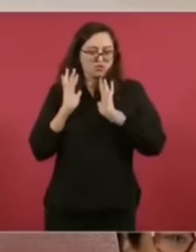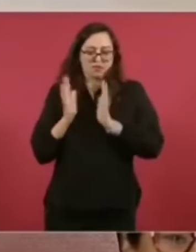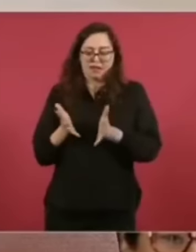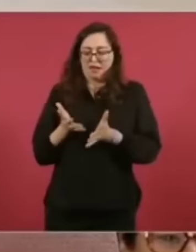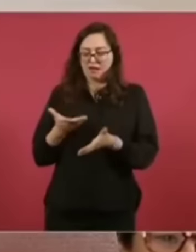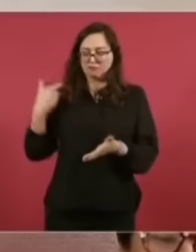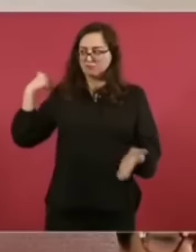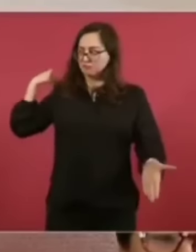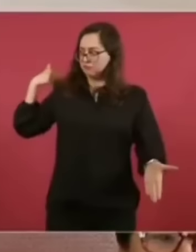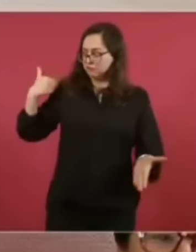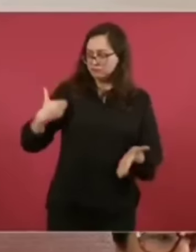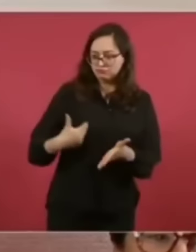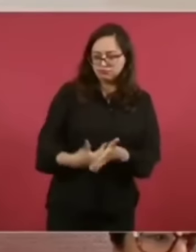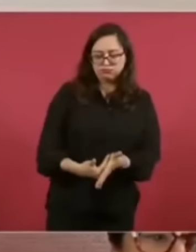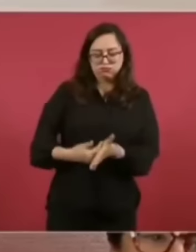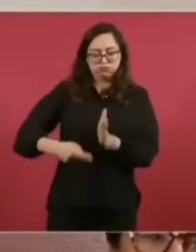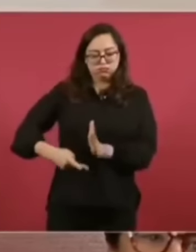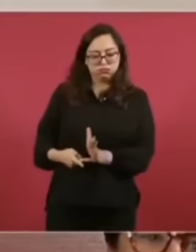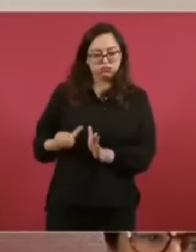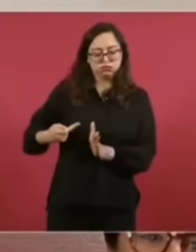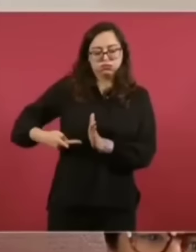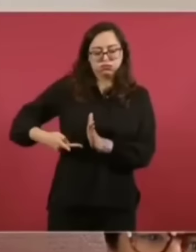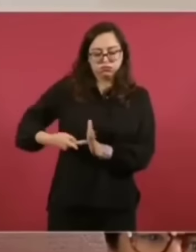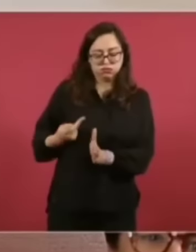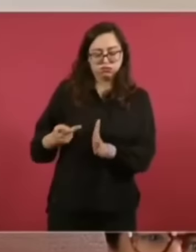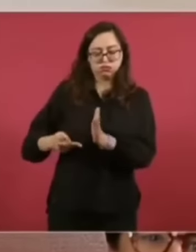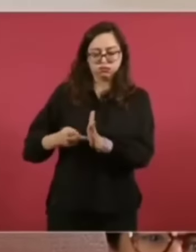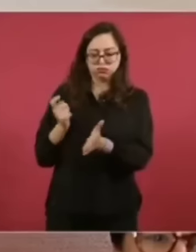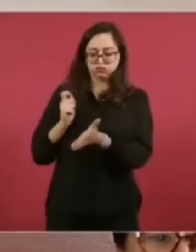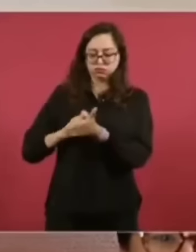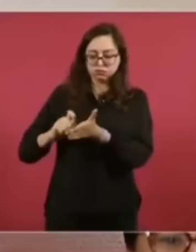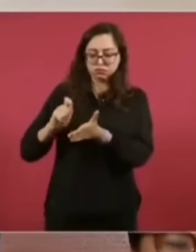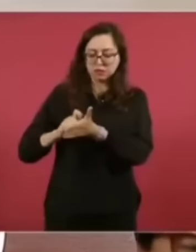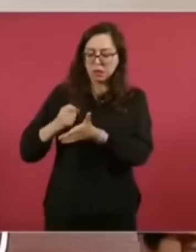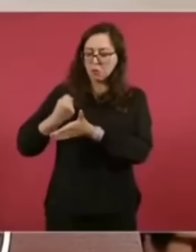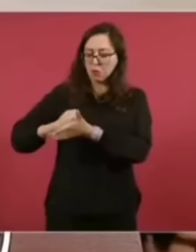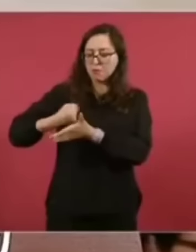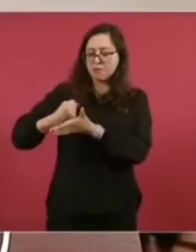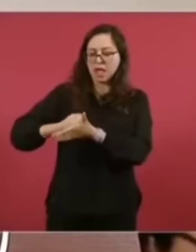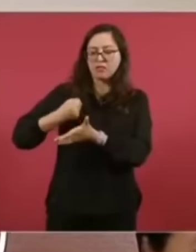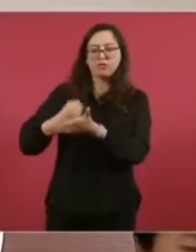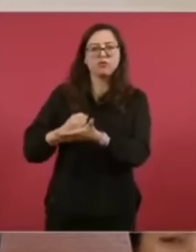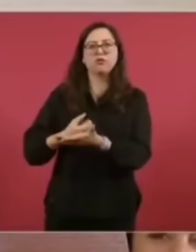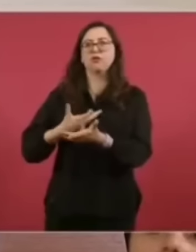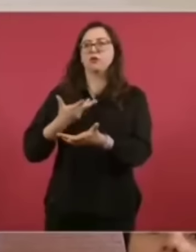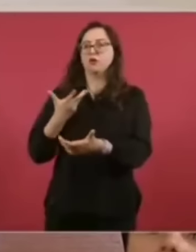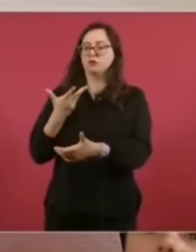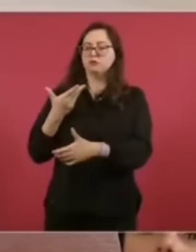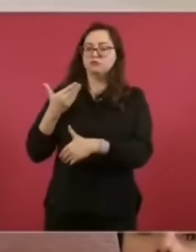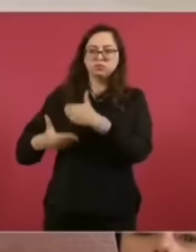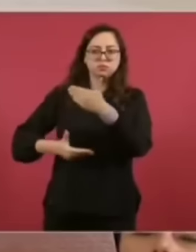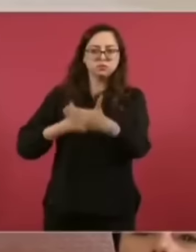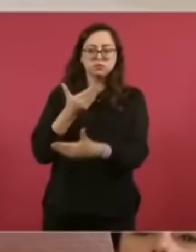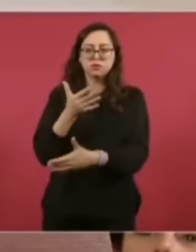que nos llevó a ganar la Presidencia de la República en 2018,